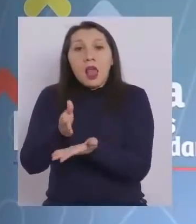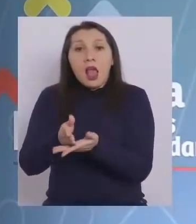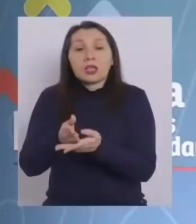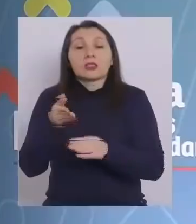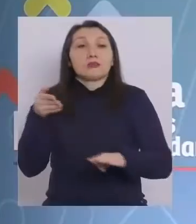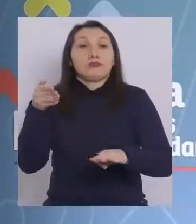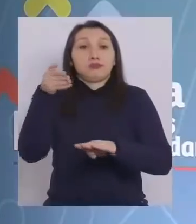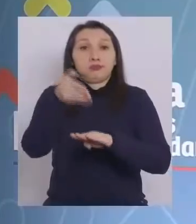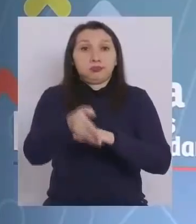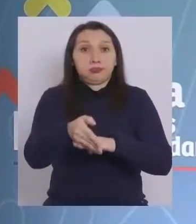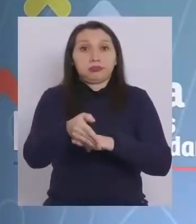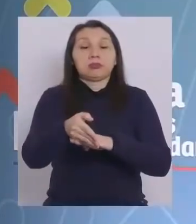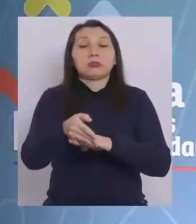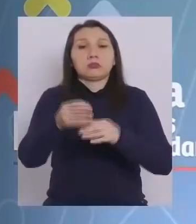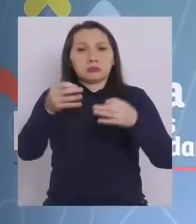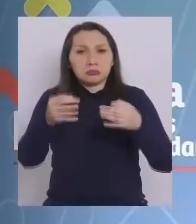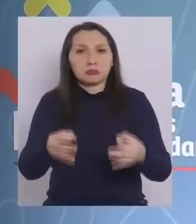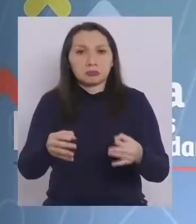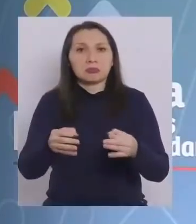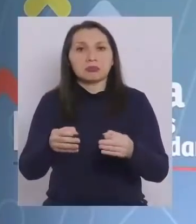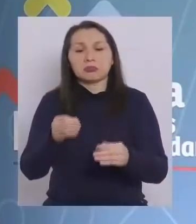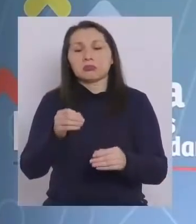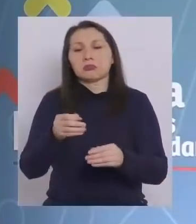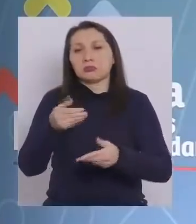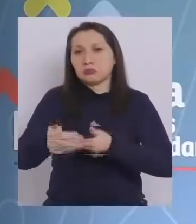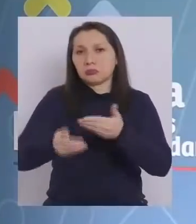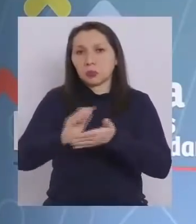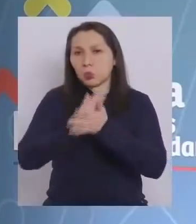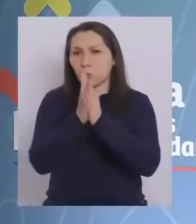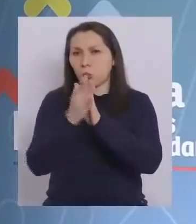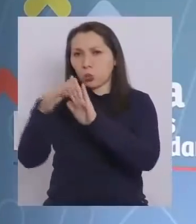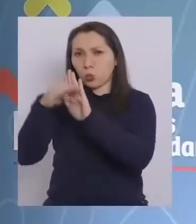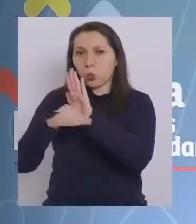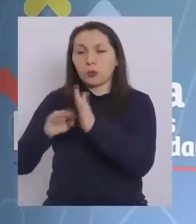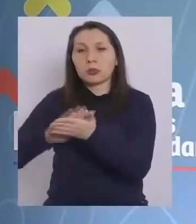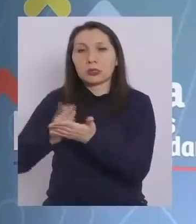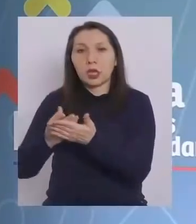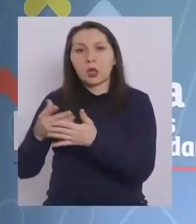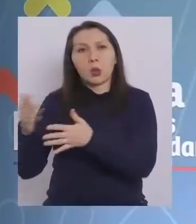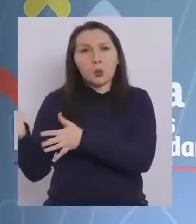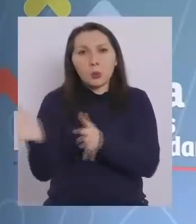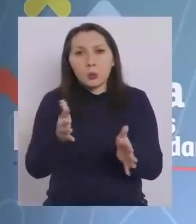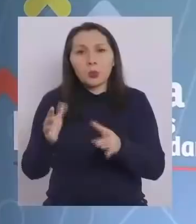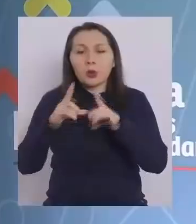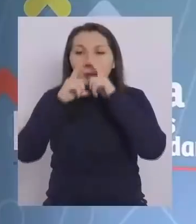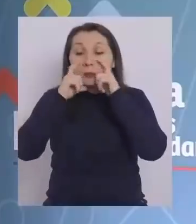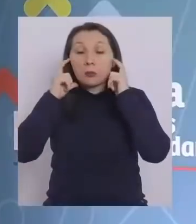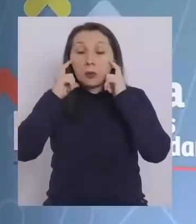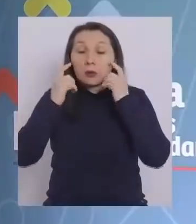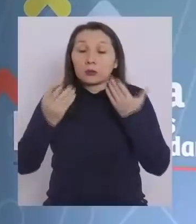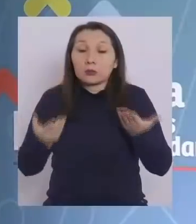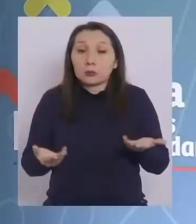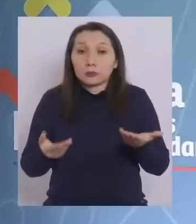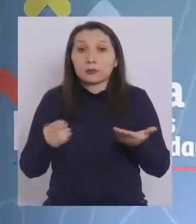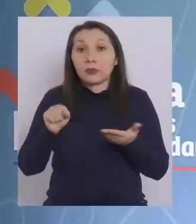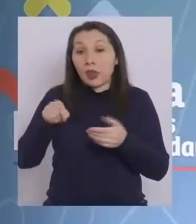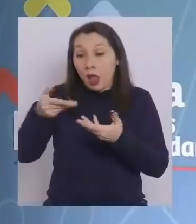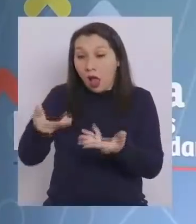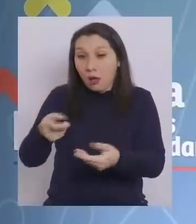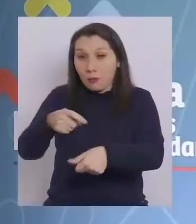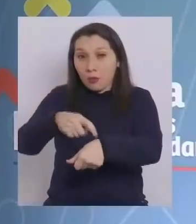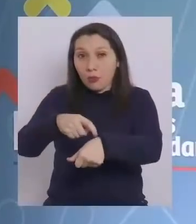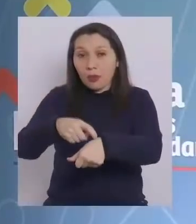presenciales vemos que se están implementando todas las medidas sanitarias de ventilación, uso de mascarilla. Por lo tanto, en este